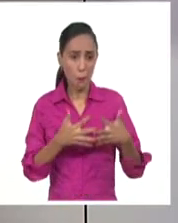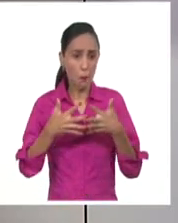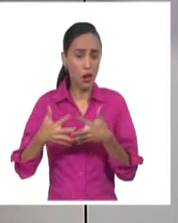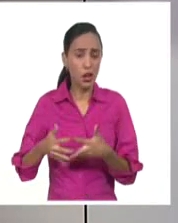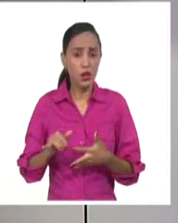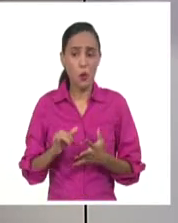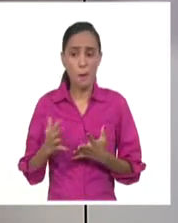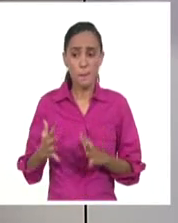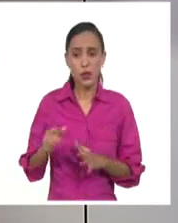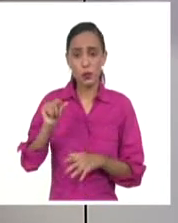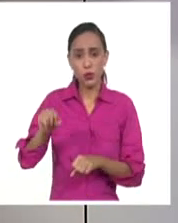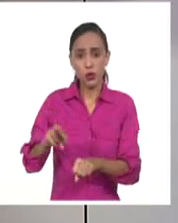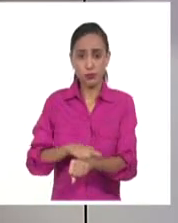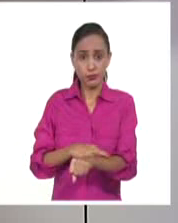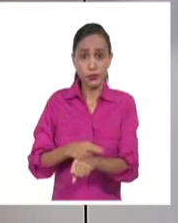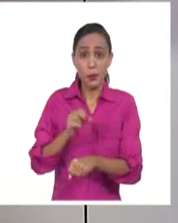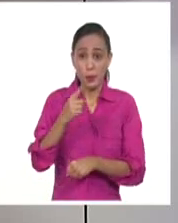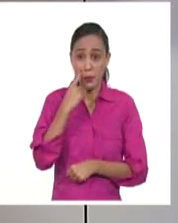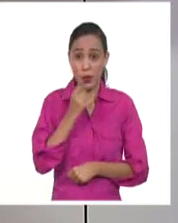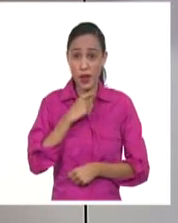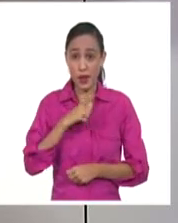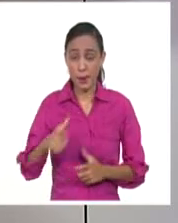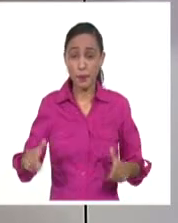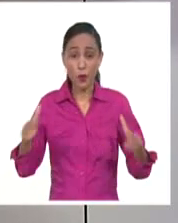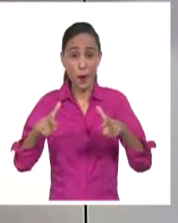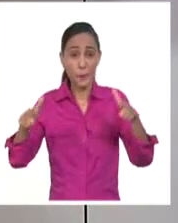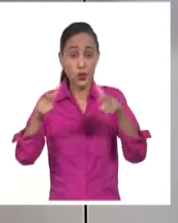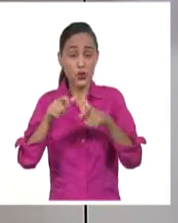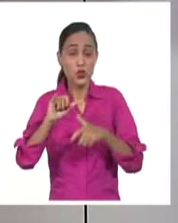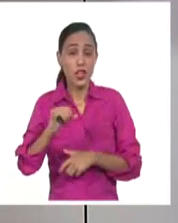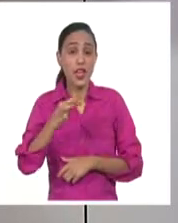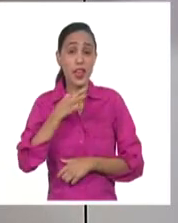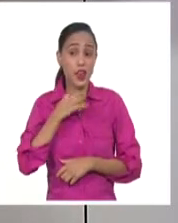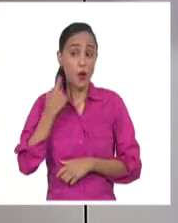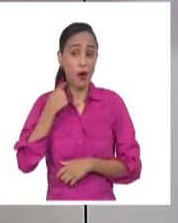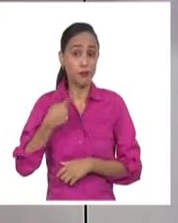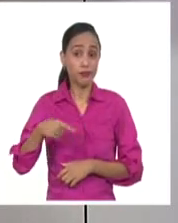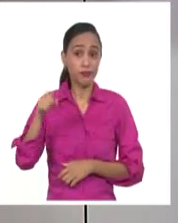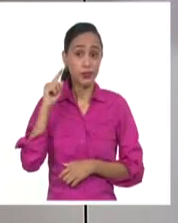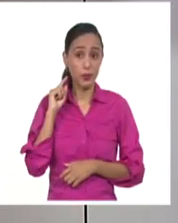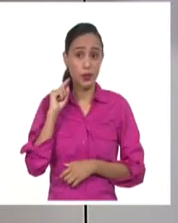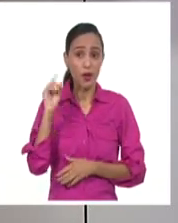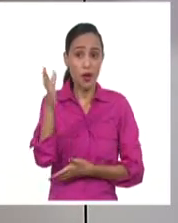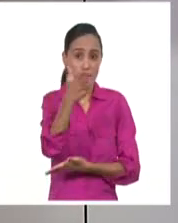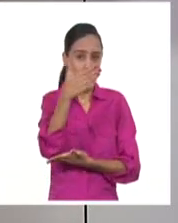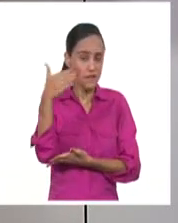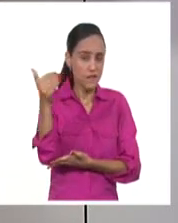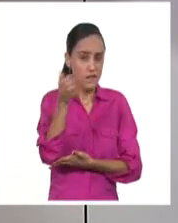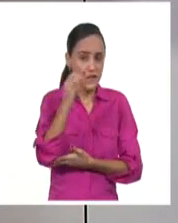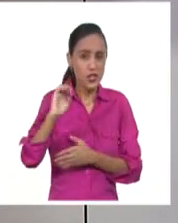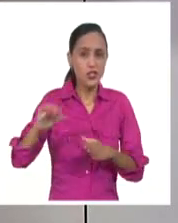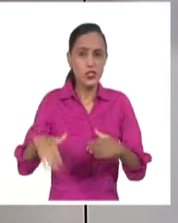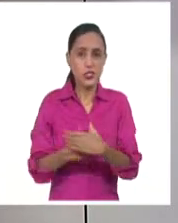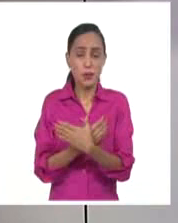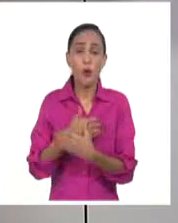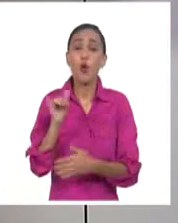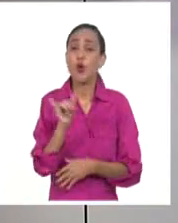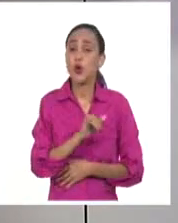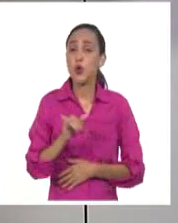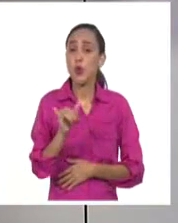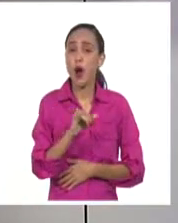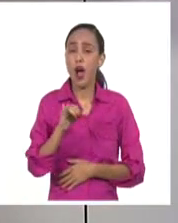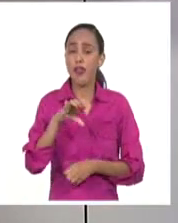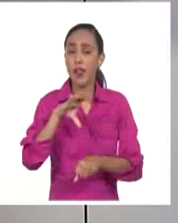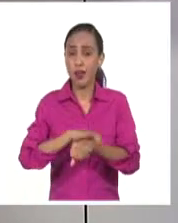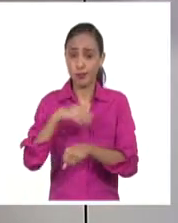demuestra el asalto al propio Capitolio, el 6 de enero del pasado año, cuando ondearon allí los símbolos de la esclavitud. El